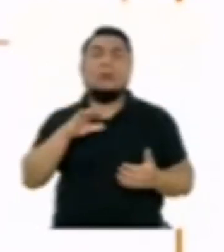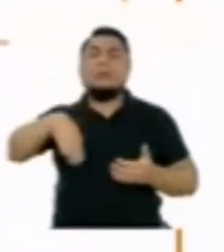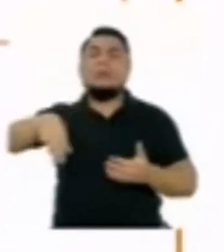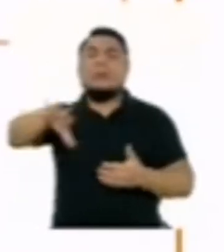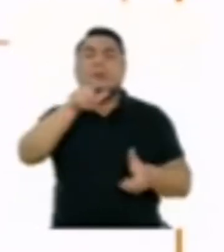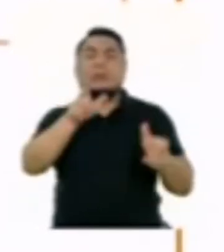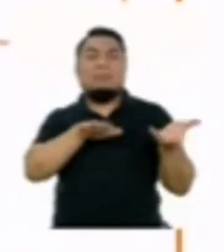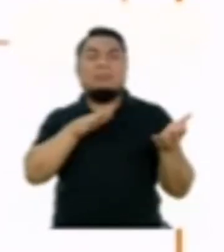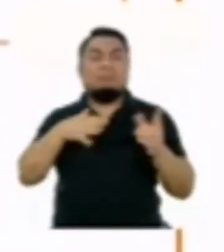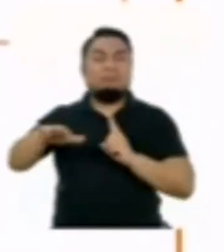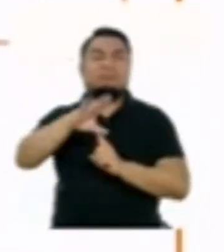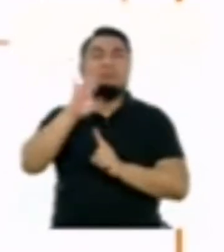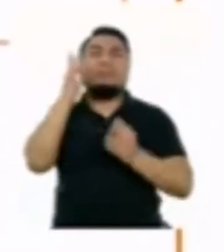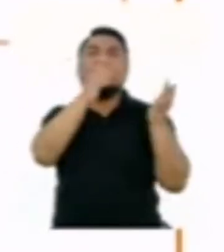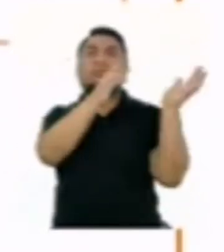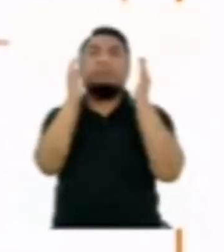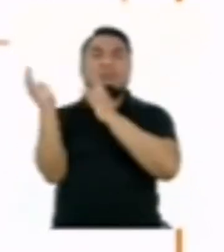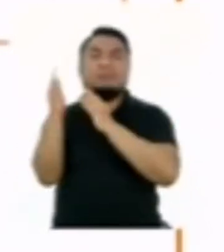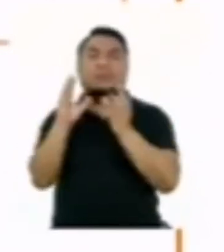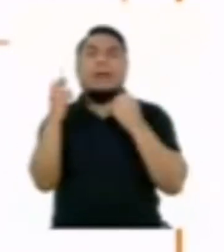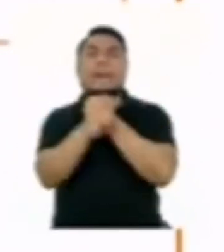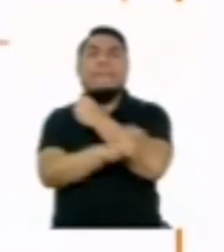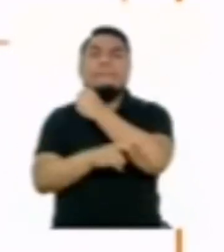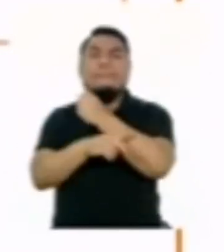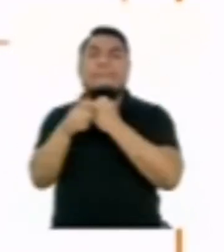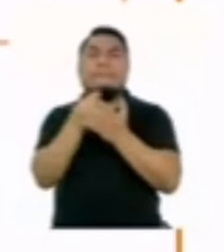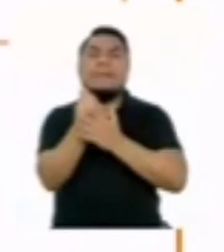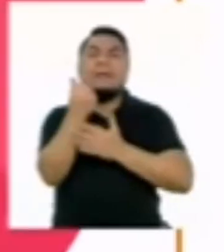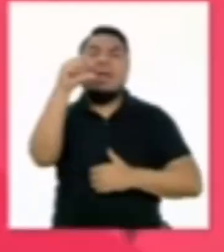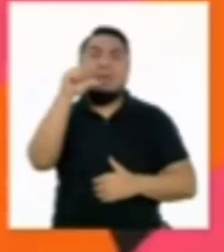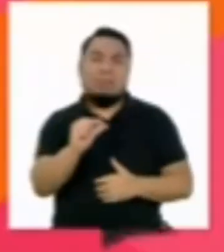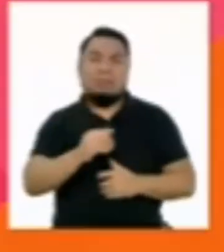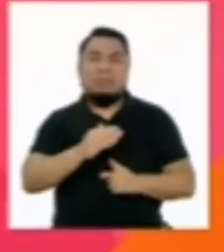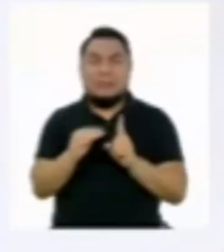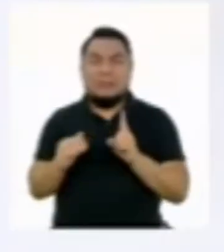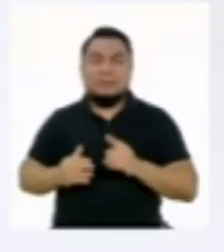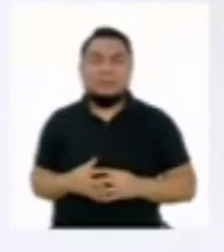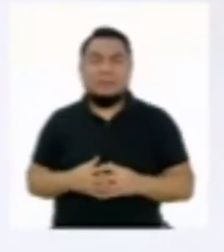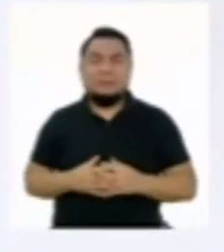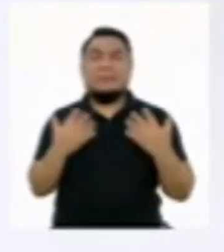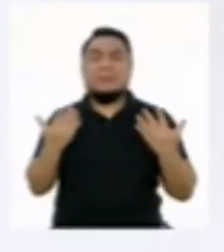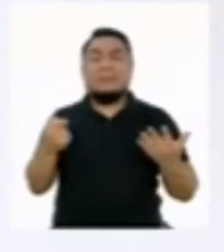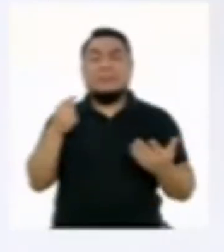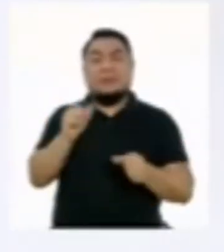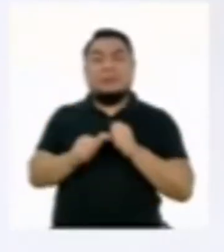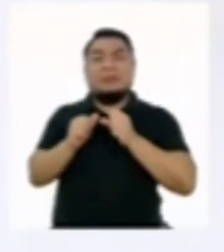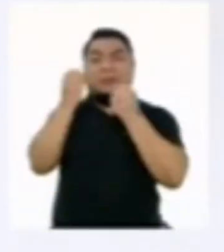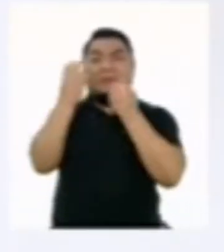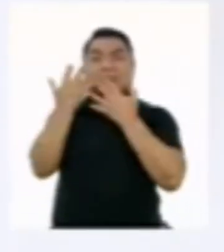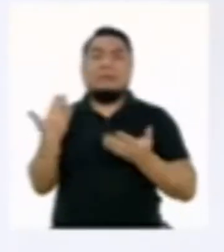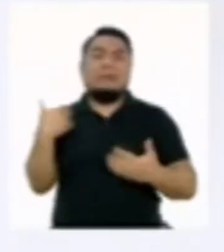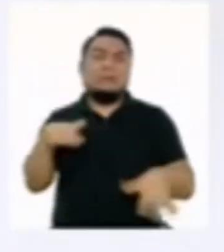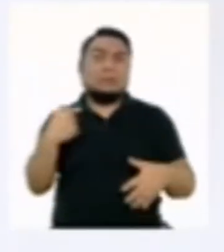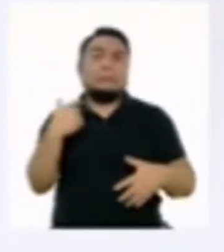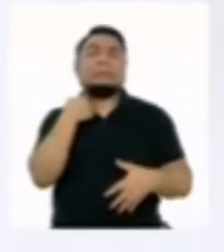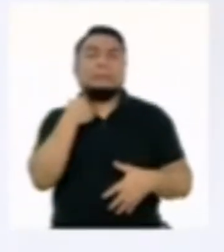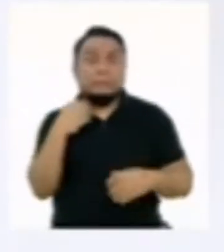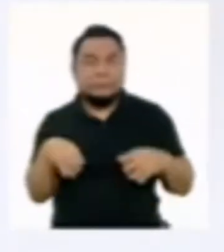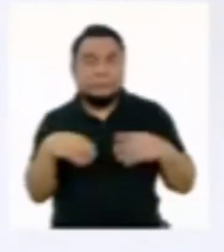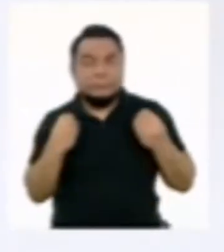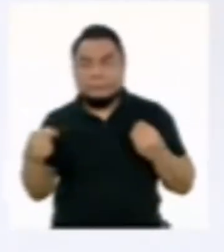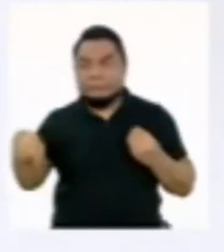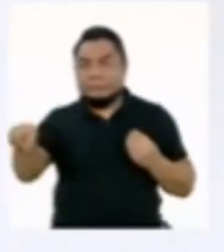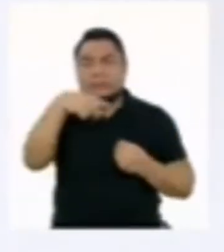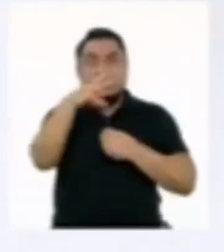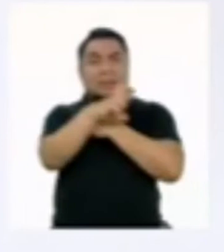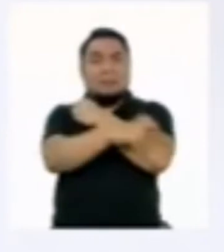relacionadas a la contaminación del aire se da en países con ingresos bajos y medianos. Esta cifra es aún más terrible si tenemos en cuenta